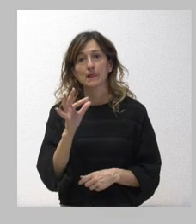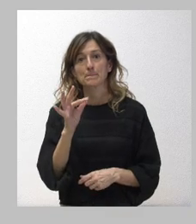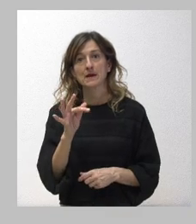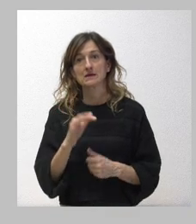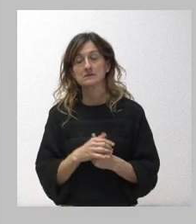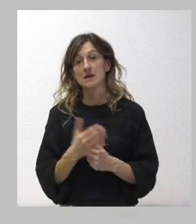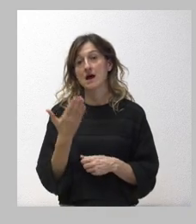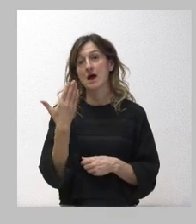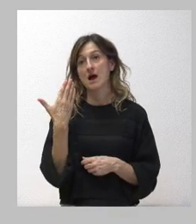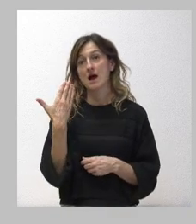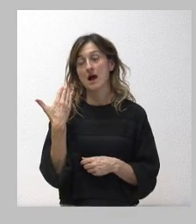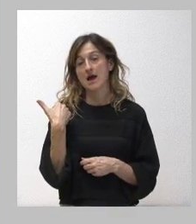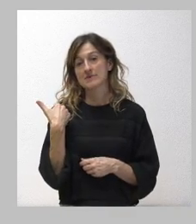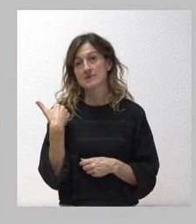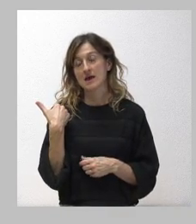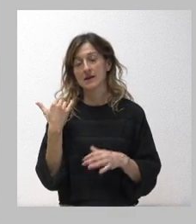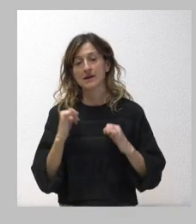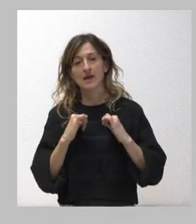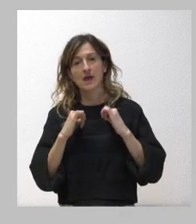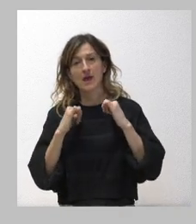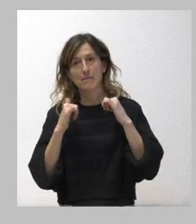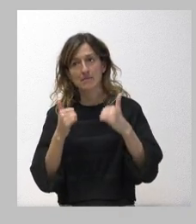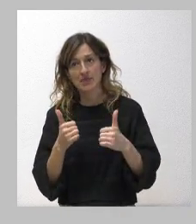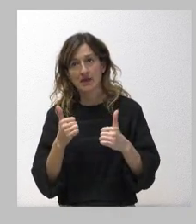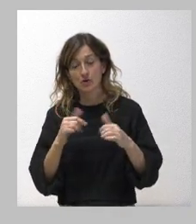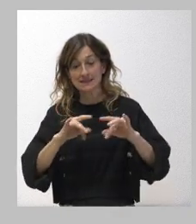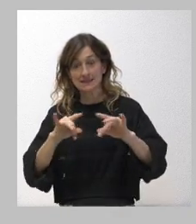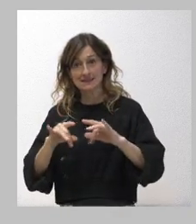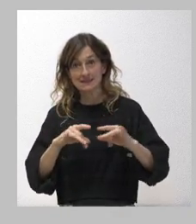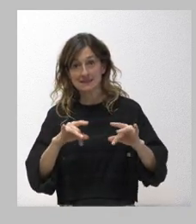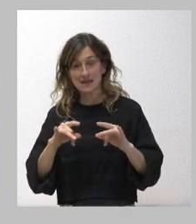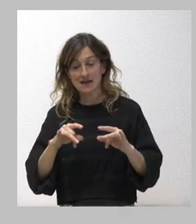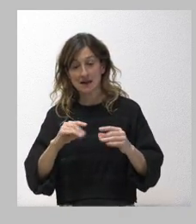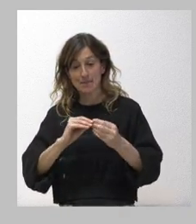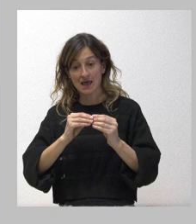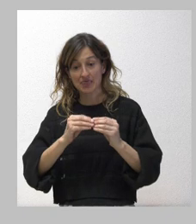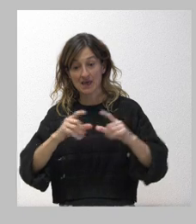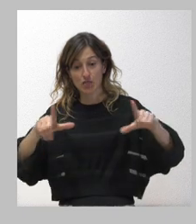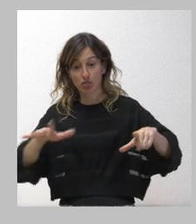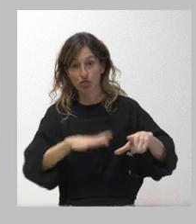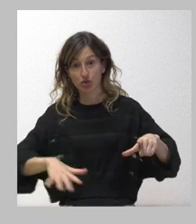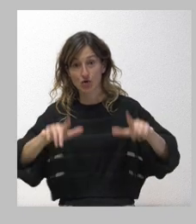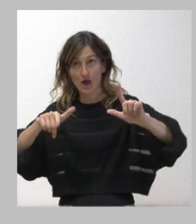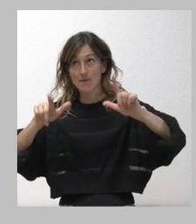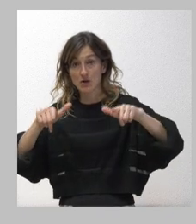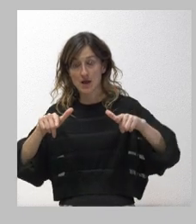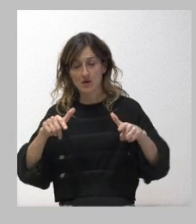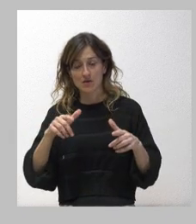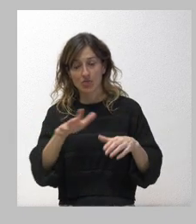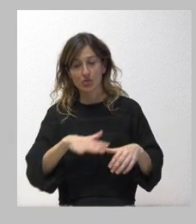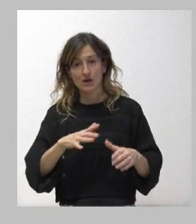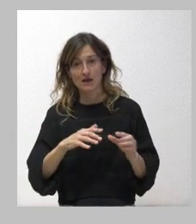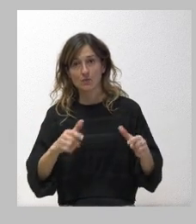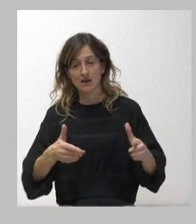ayer se han empezado a aprobar las expropiaciones de los terrenos para hacer estos macroparques. Y aquí recuerdo el compromiso parlamentario